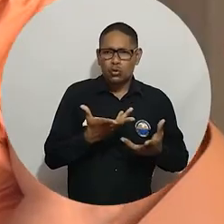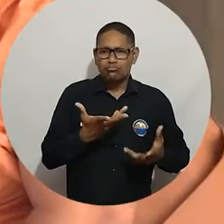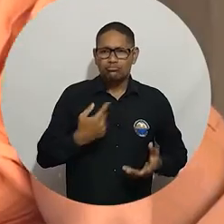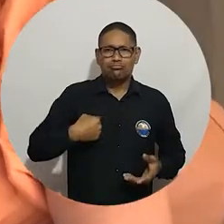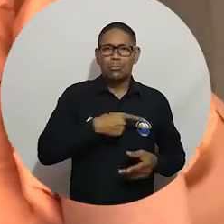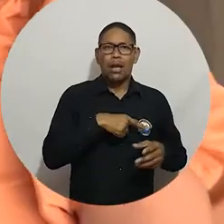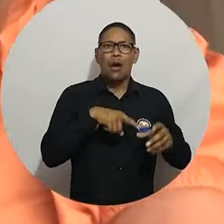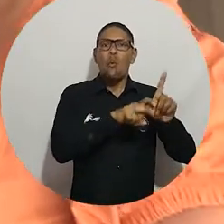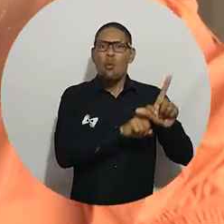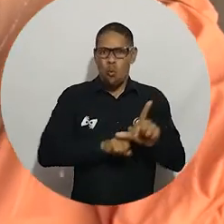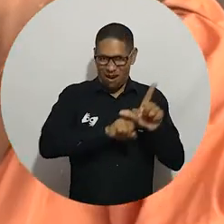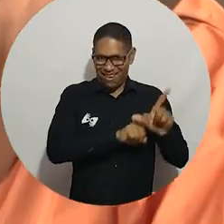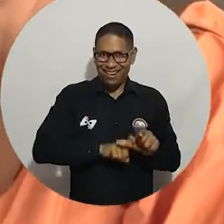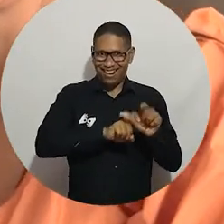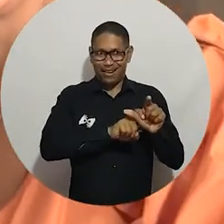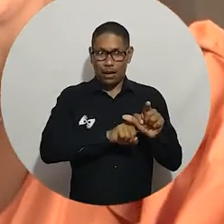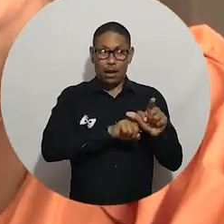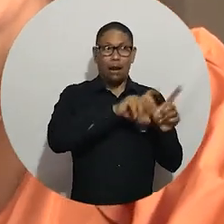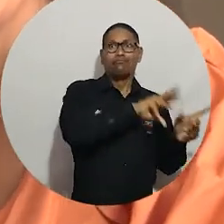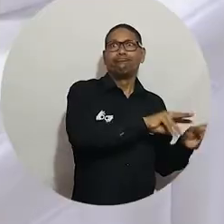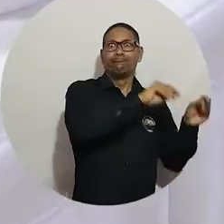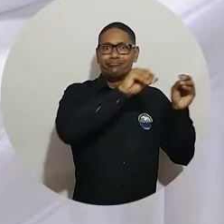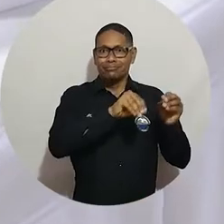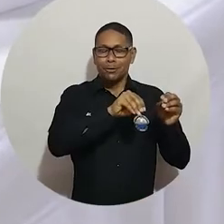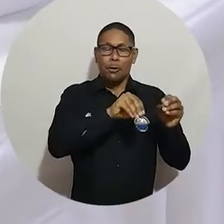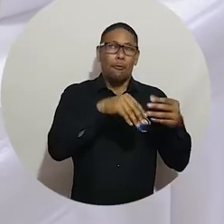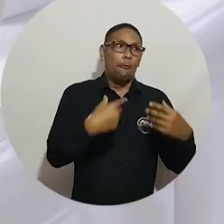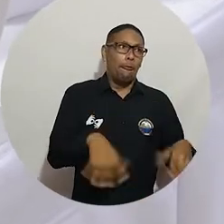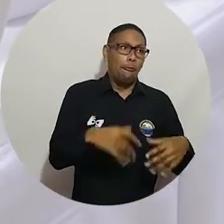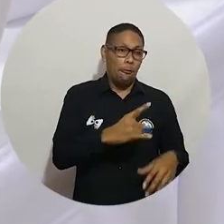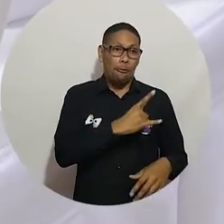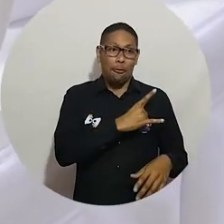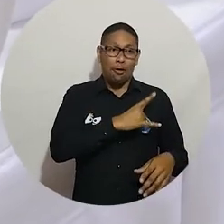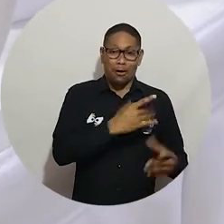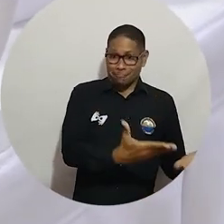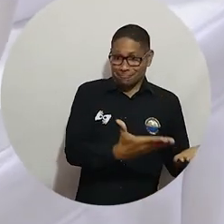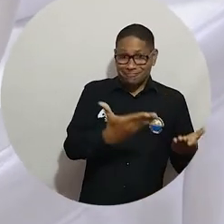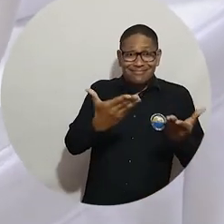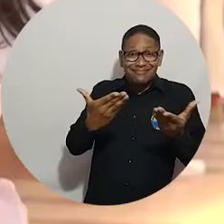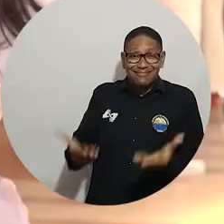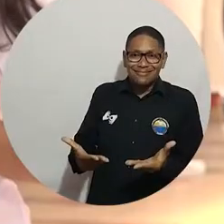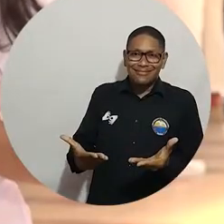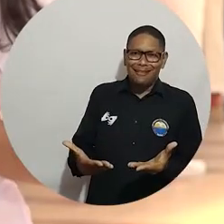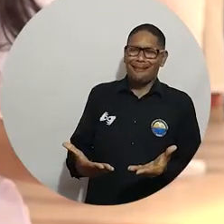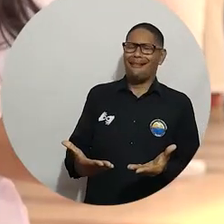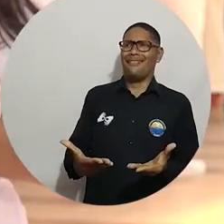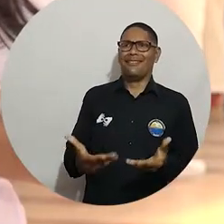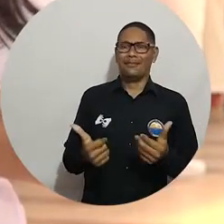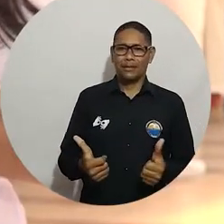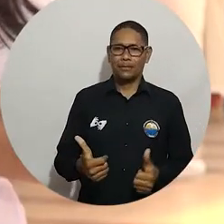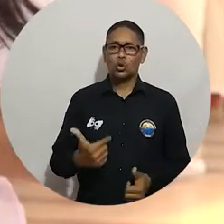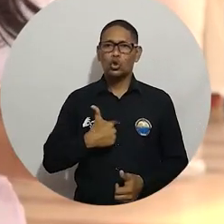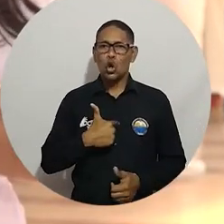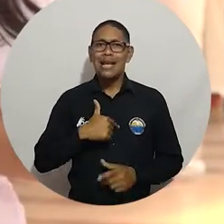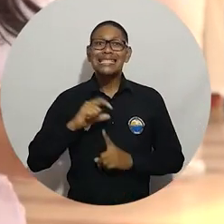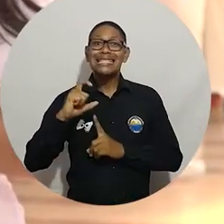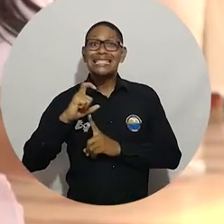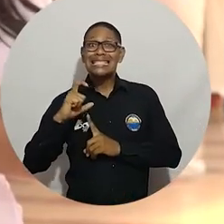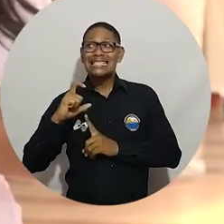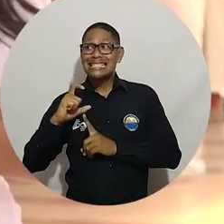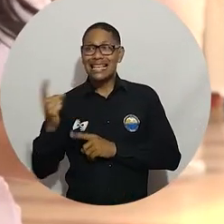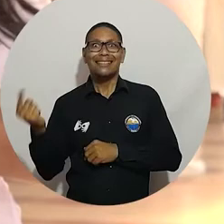Guajira. Esta universidad la ha recibido de una manera muy fraternal. Vengo de Cienaga Magdalena, estoy súper